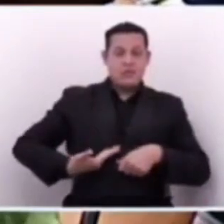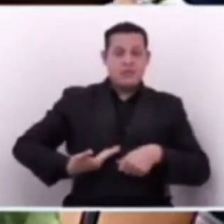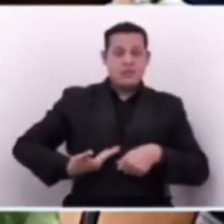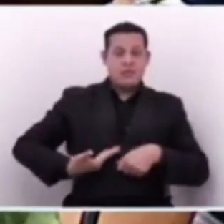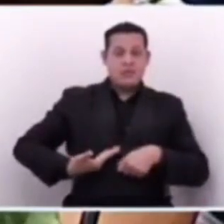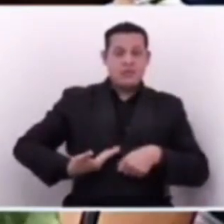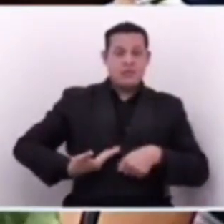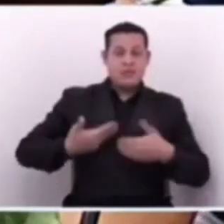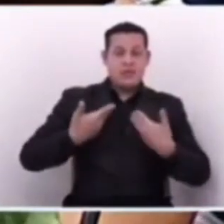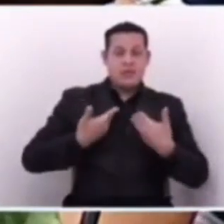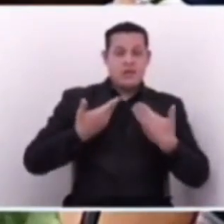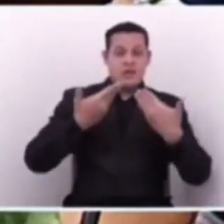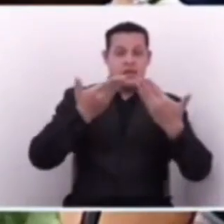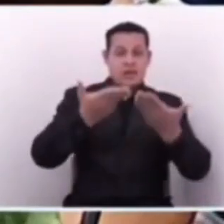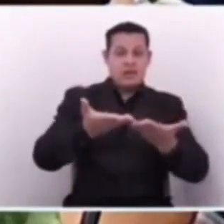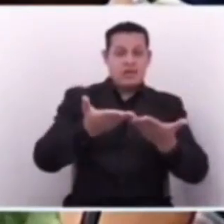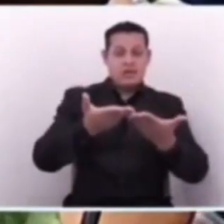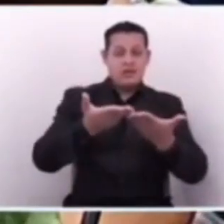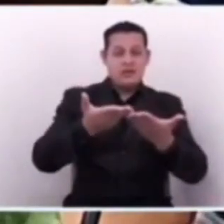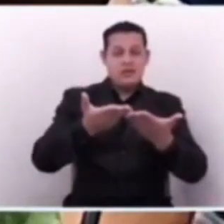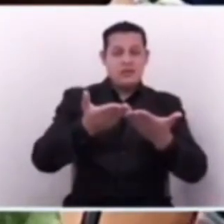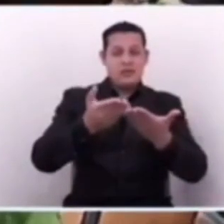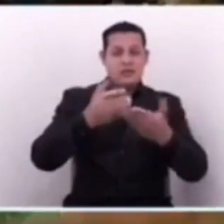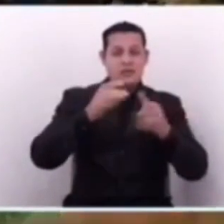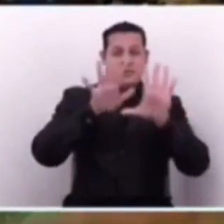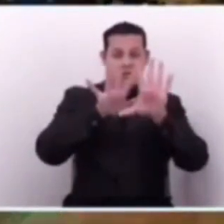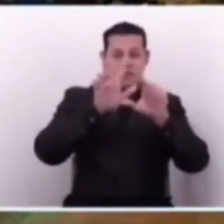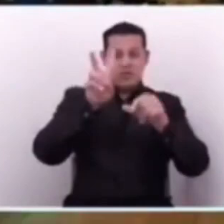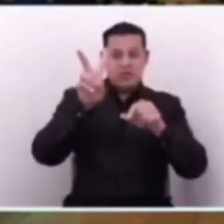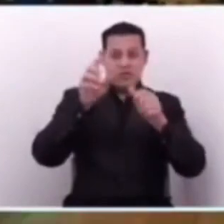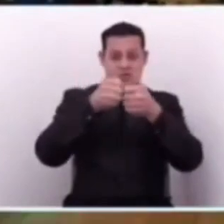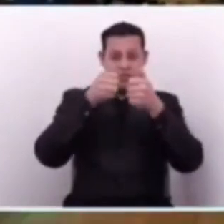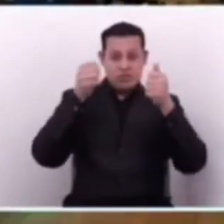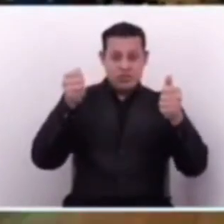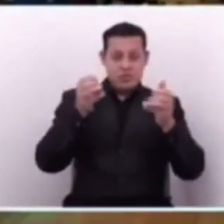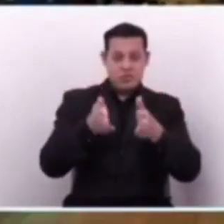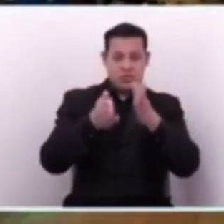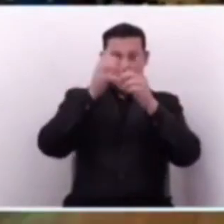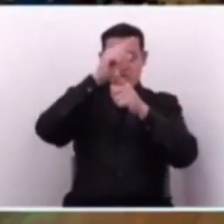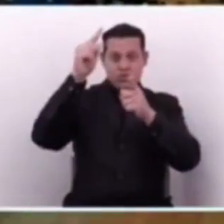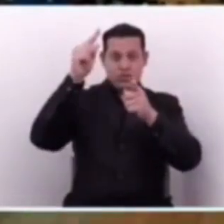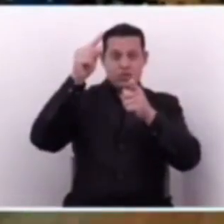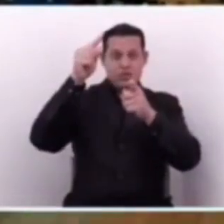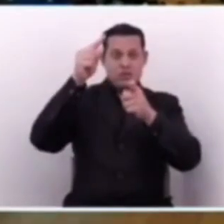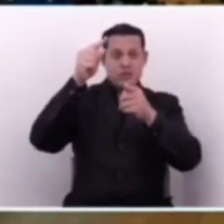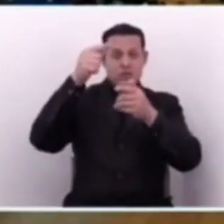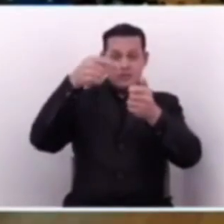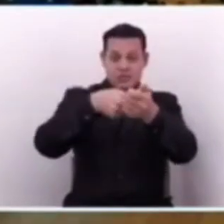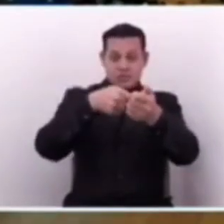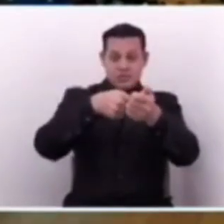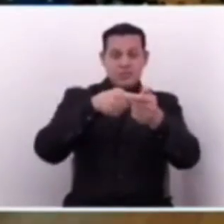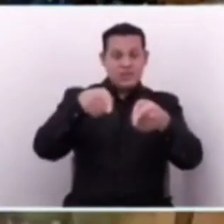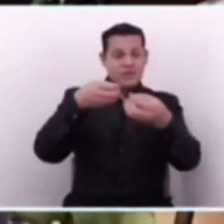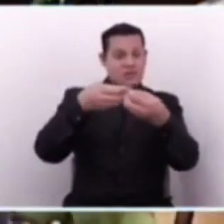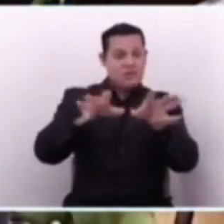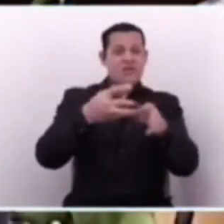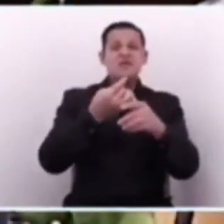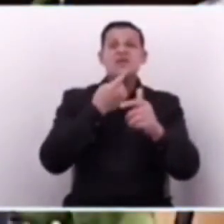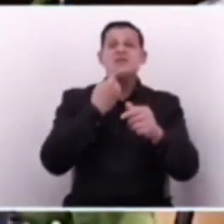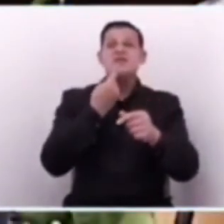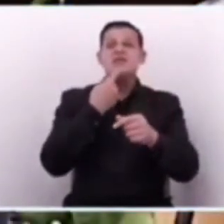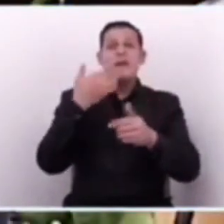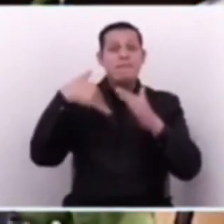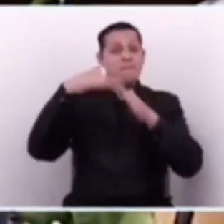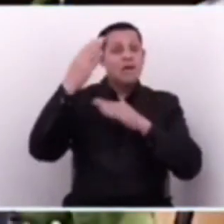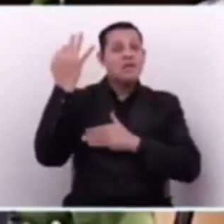y darle 12 millones a los hospitales nacionales. Ese despilfarro, ¿quién